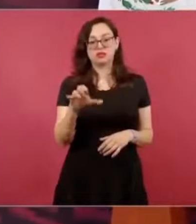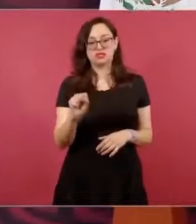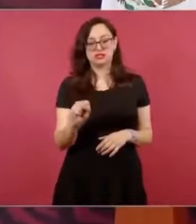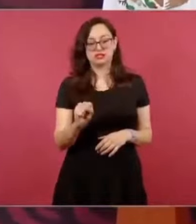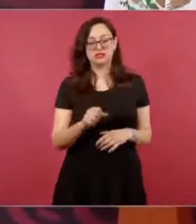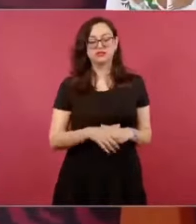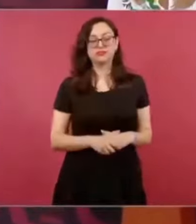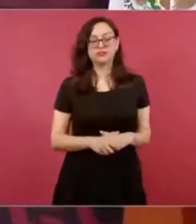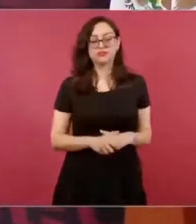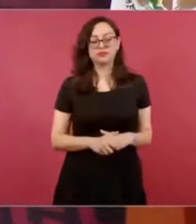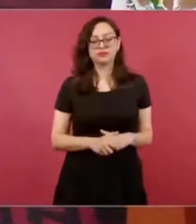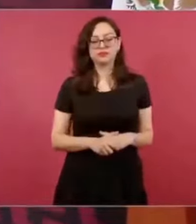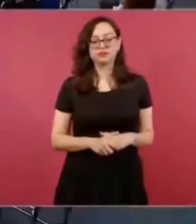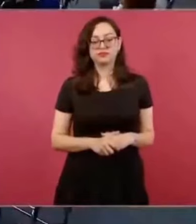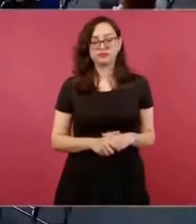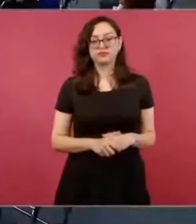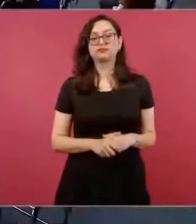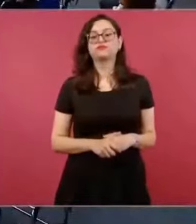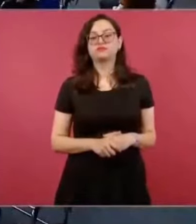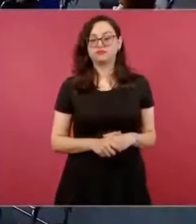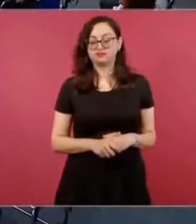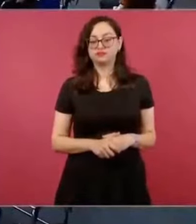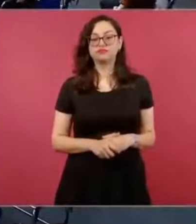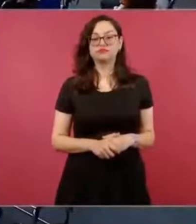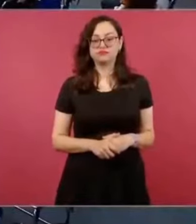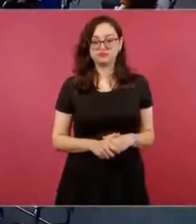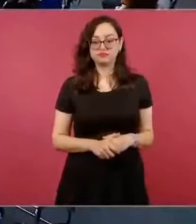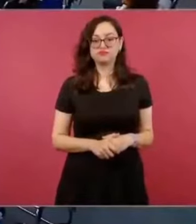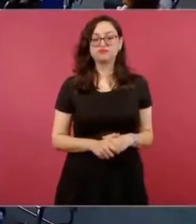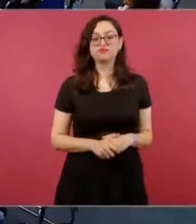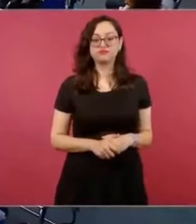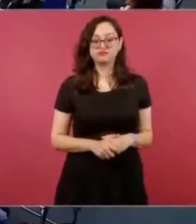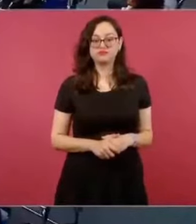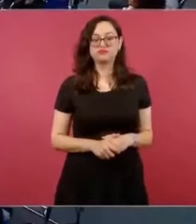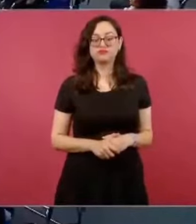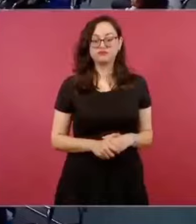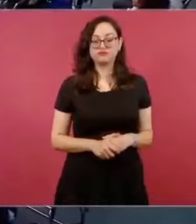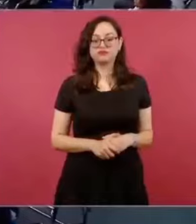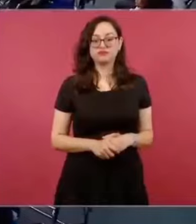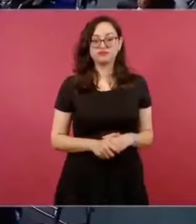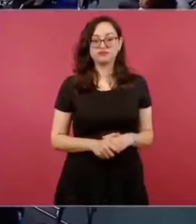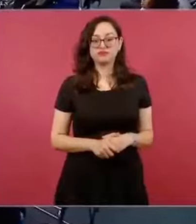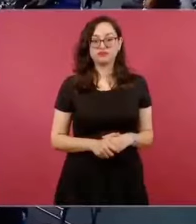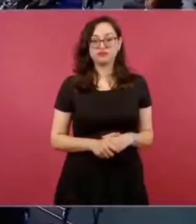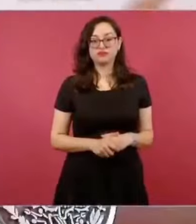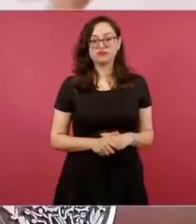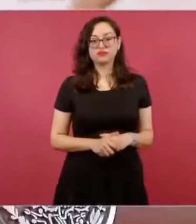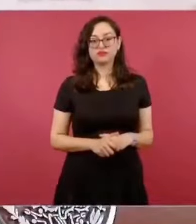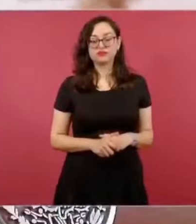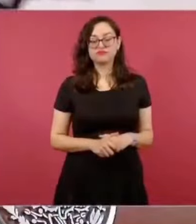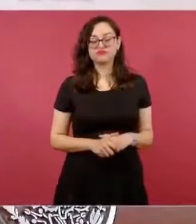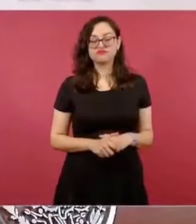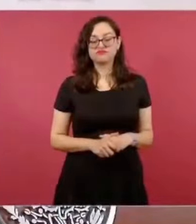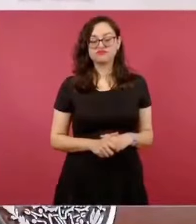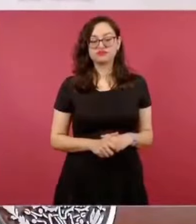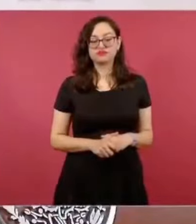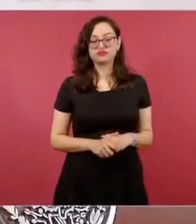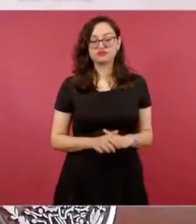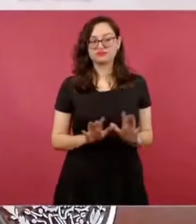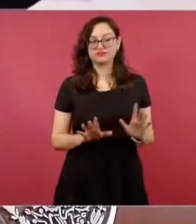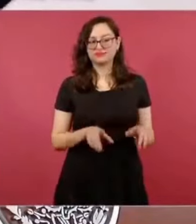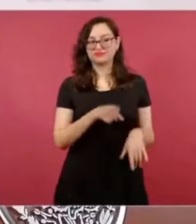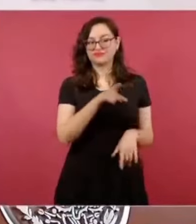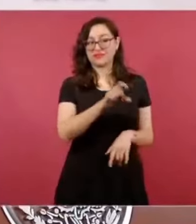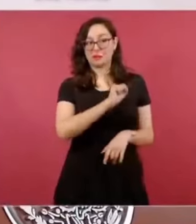luego Antonio Solá, que es el español también. Sí, pero ese de segunda, digo con todo respeto. Pero no,